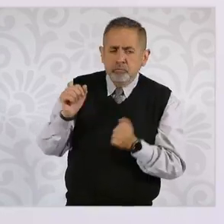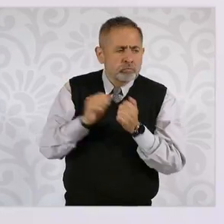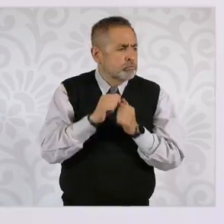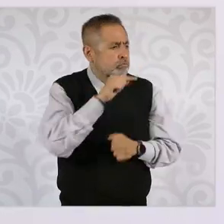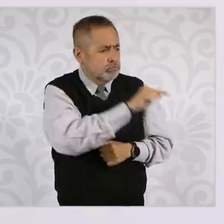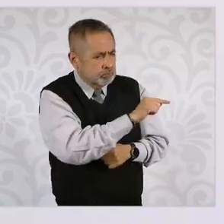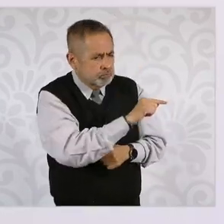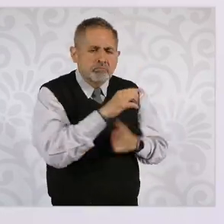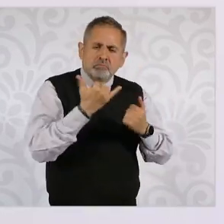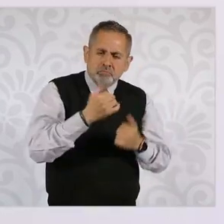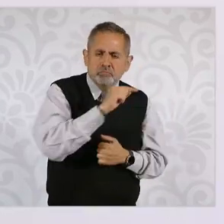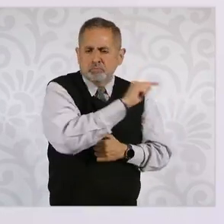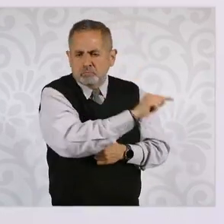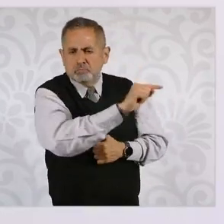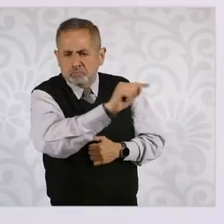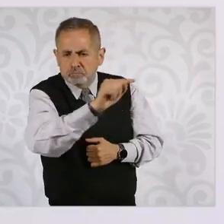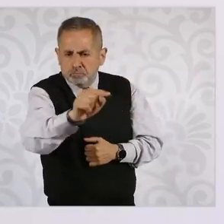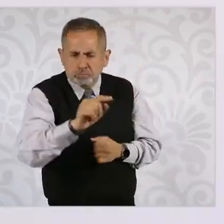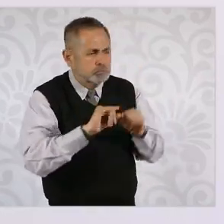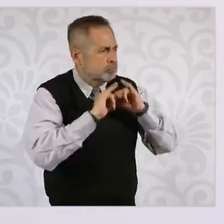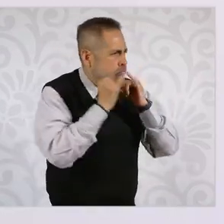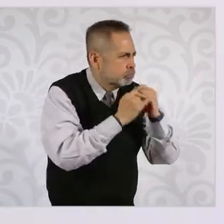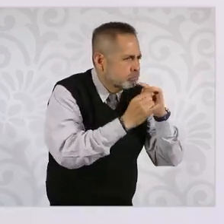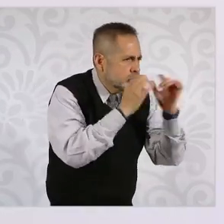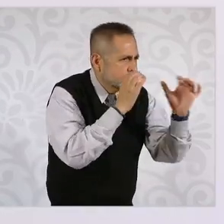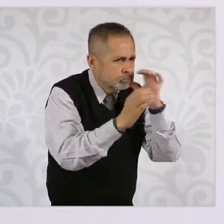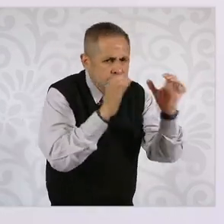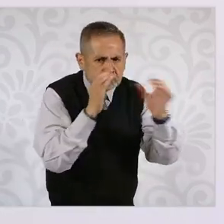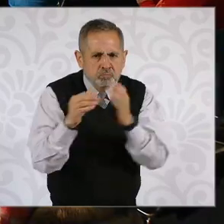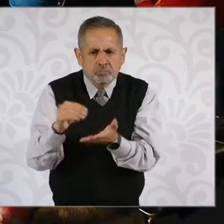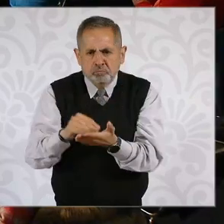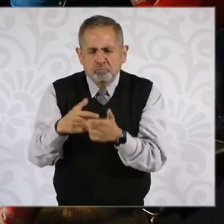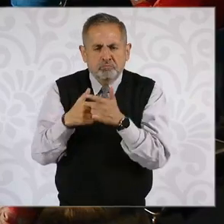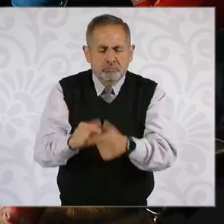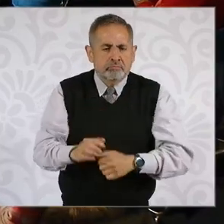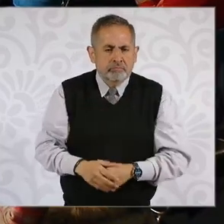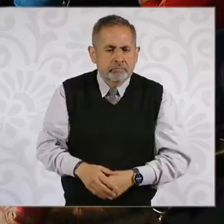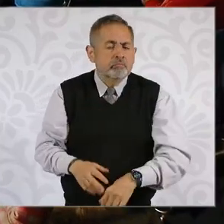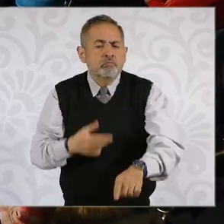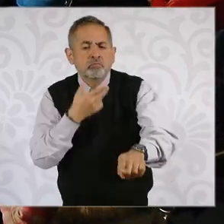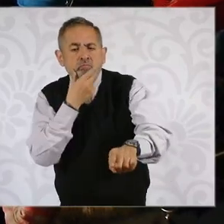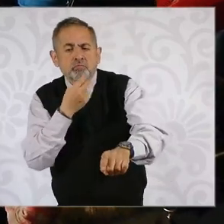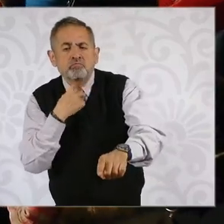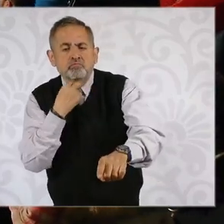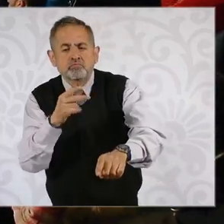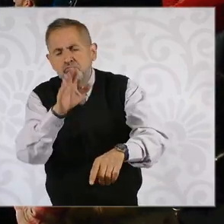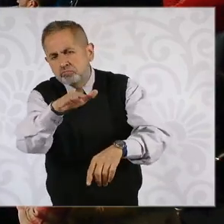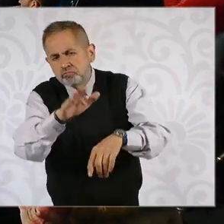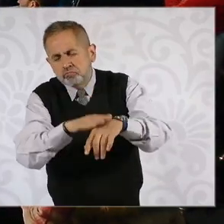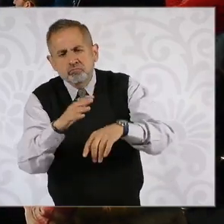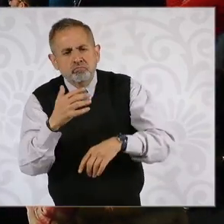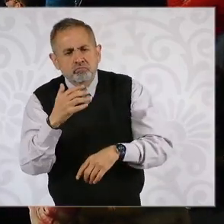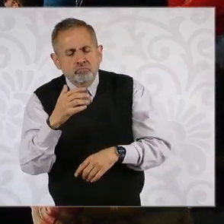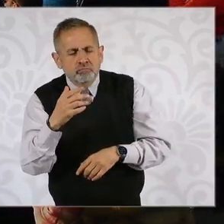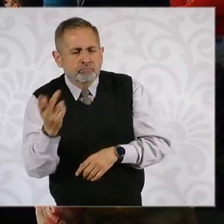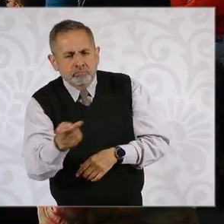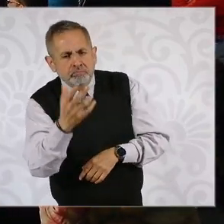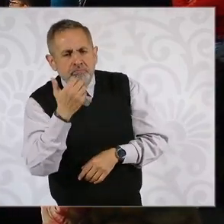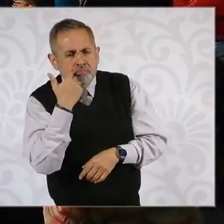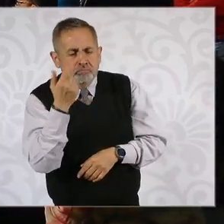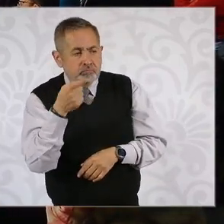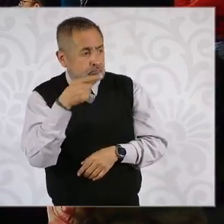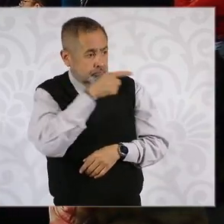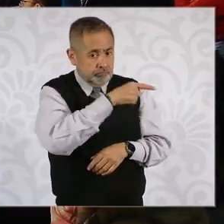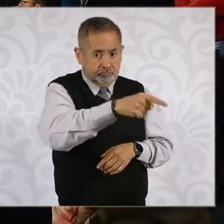muchos otros organismos y lo seguiremos haciendo. Disculpe, ¿se analiza que estos funcionarios estén